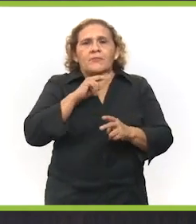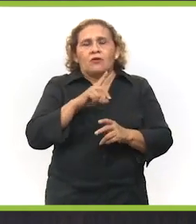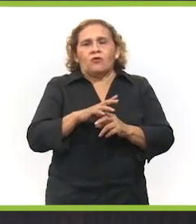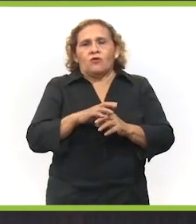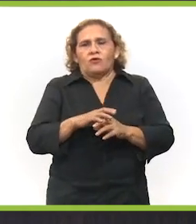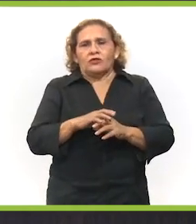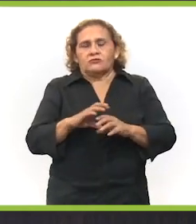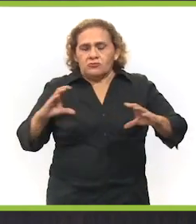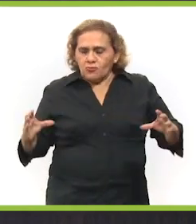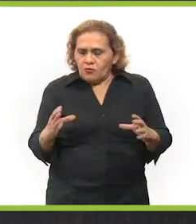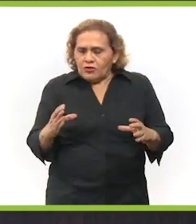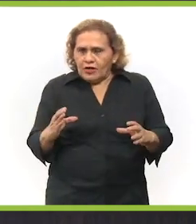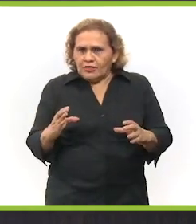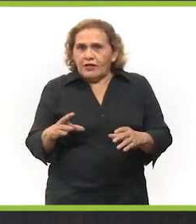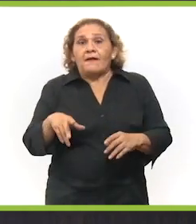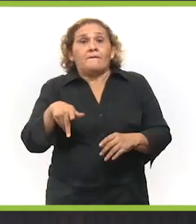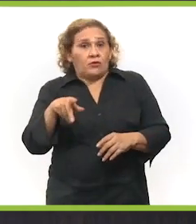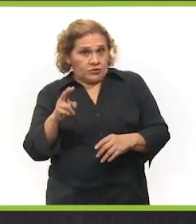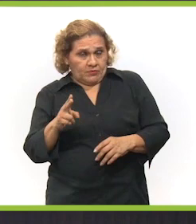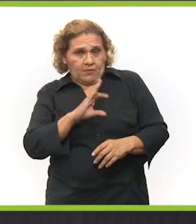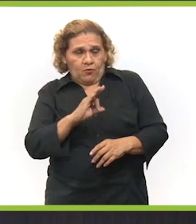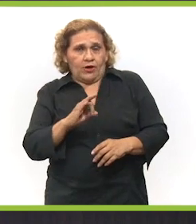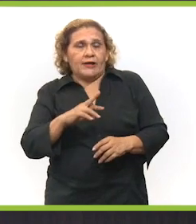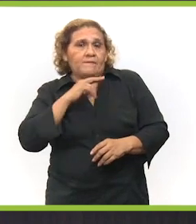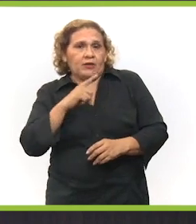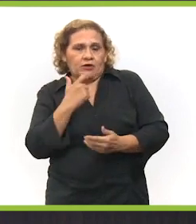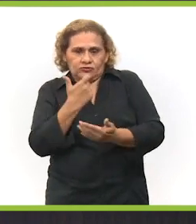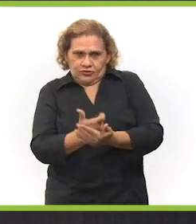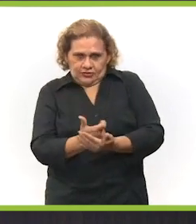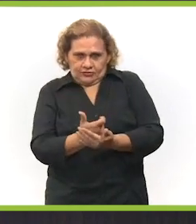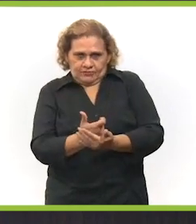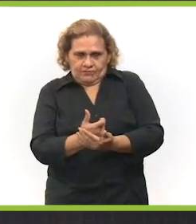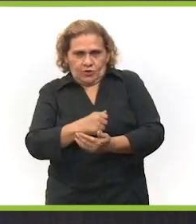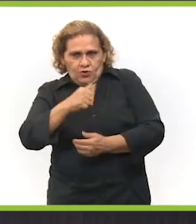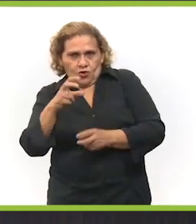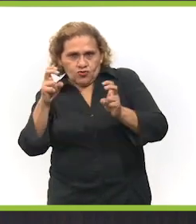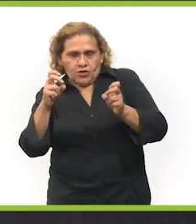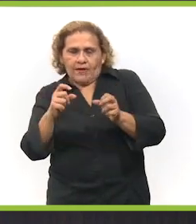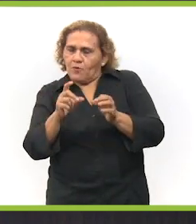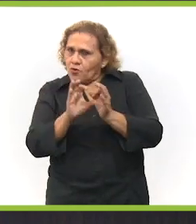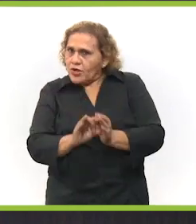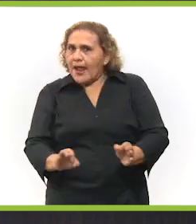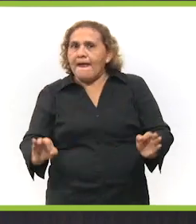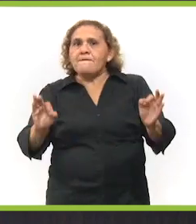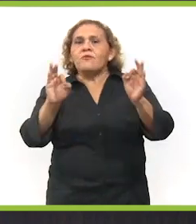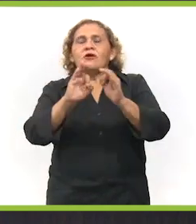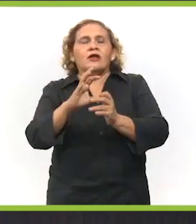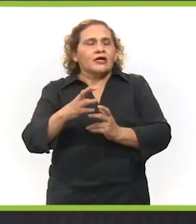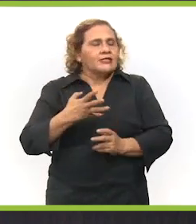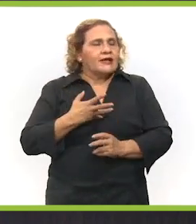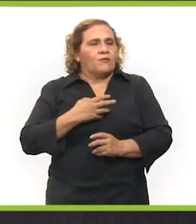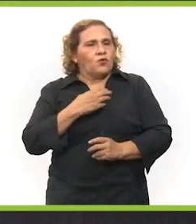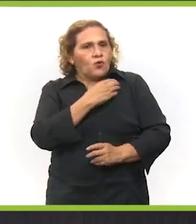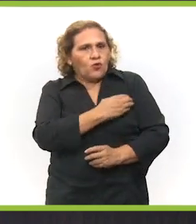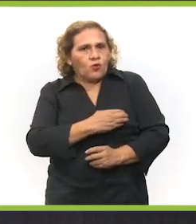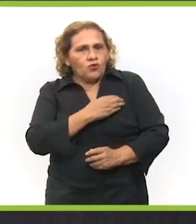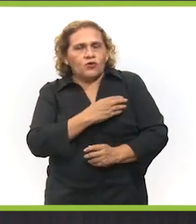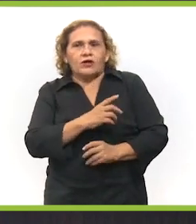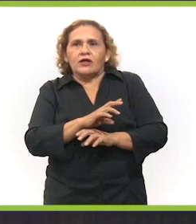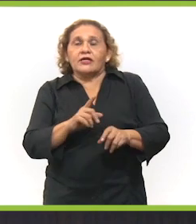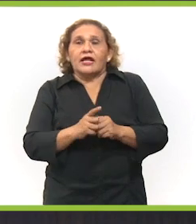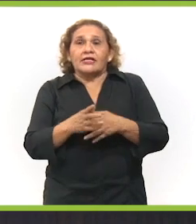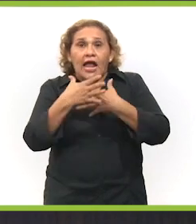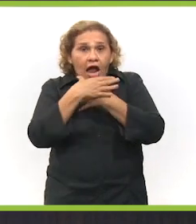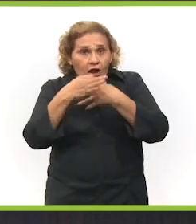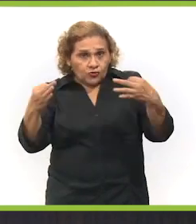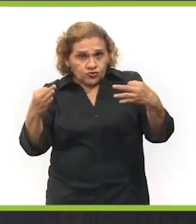nos ayude a crear mejores comunidades para los habitantes de esa zona, pero que también puedan mejorar sus ingresos. Y otro tema también muy importante, Libri, en que me tiene